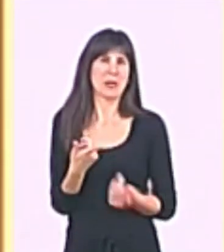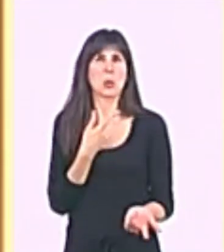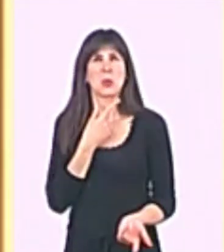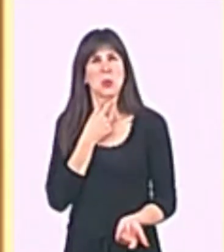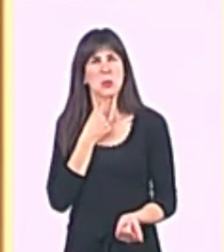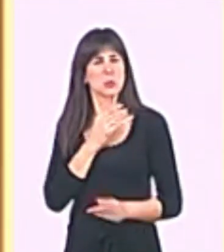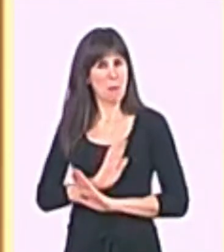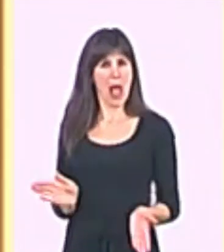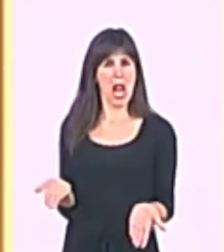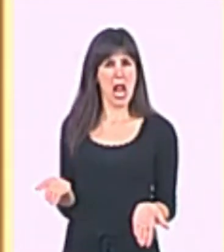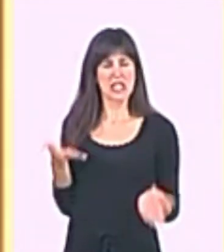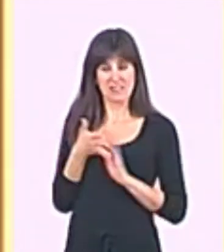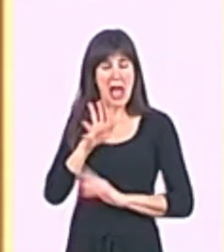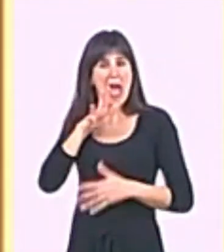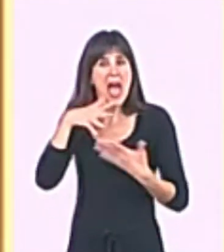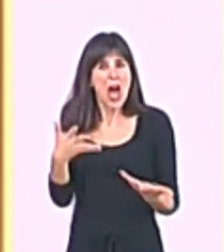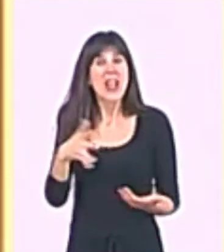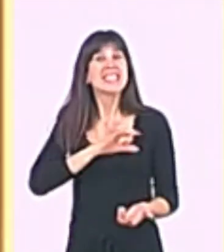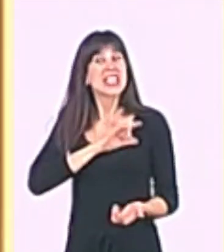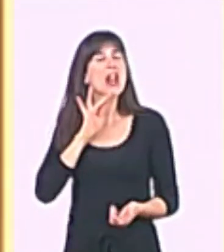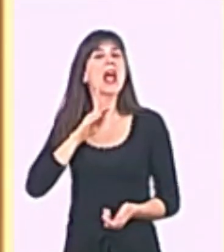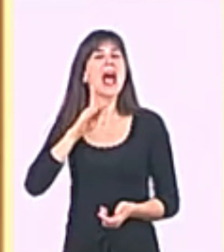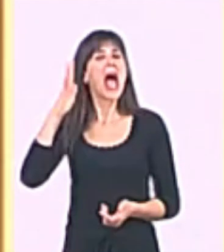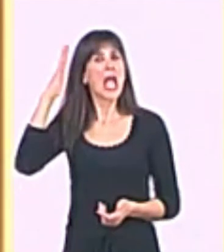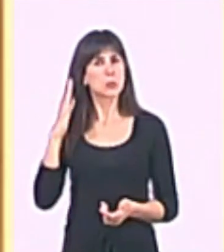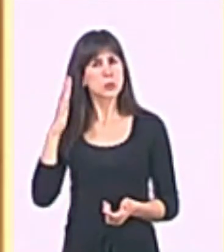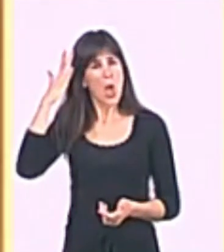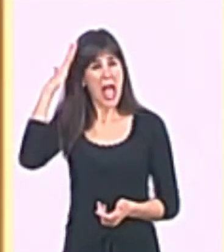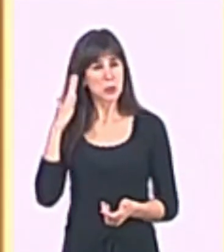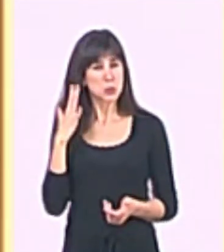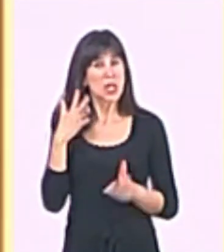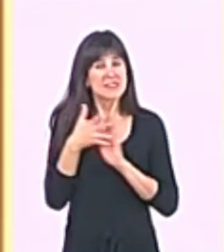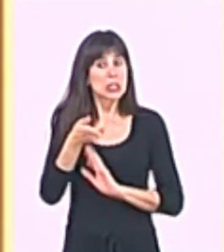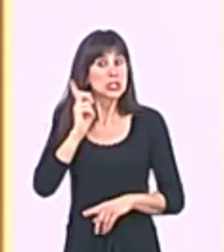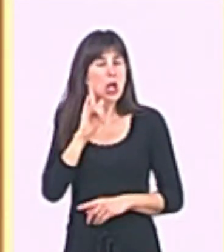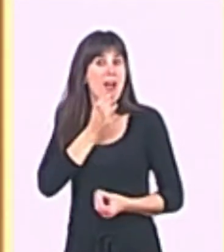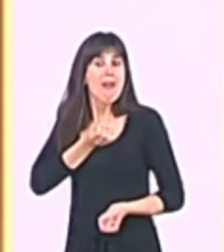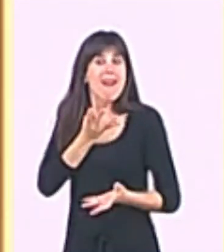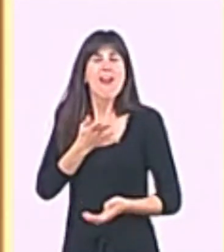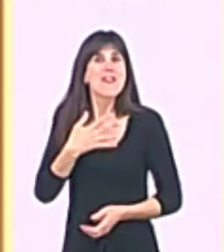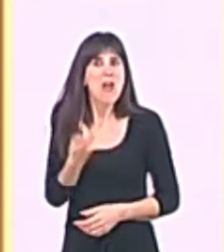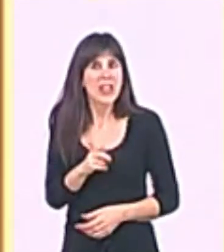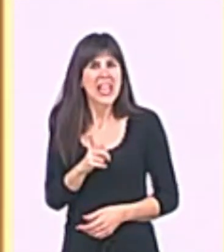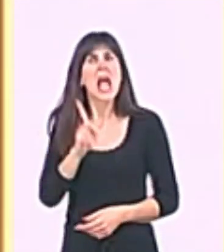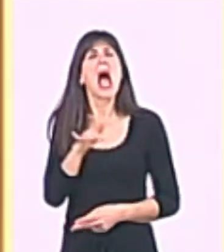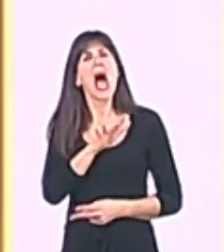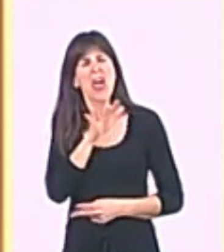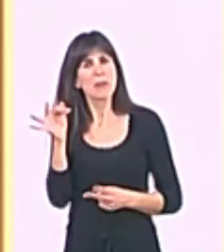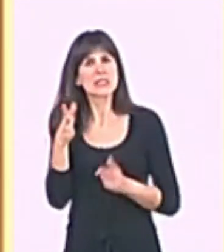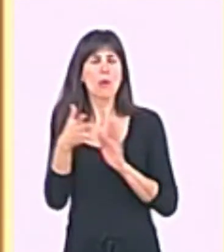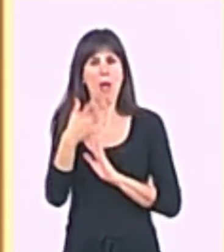señor Floriano, de que ahora la señora Díaz Ayuso no solo no quiere dar explicaciones, sino que le está